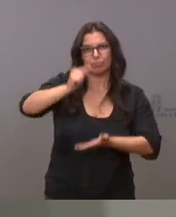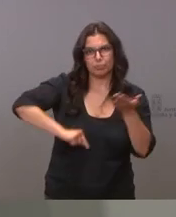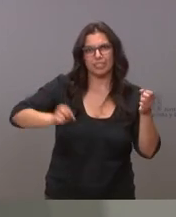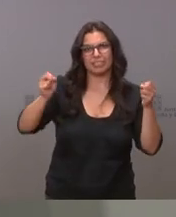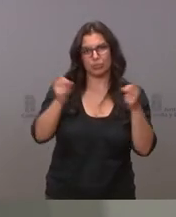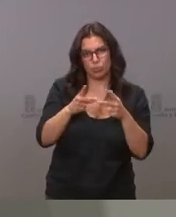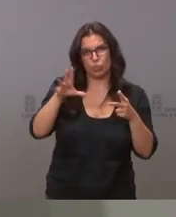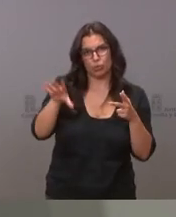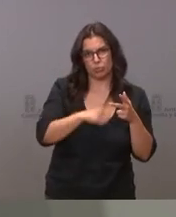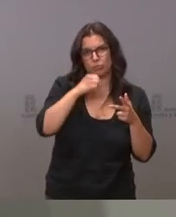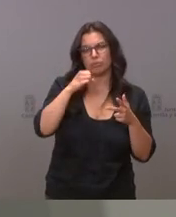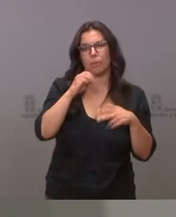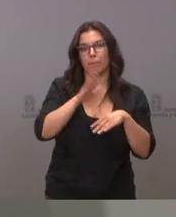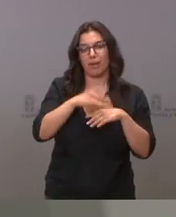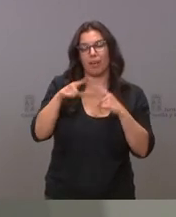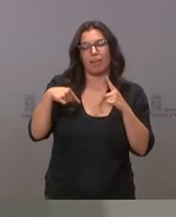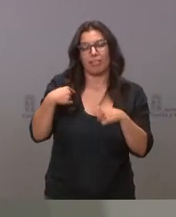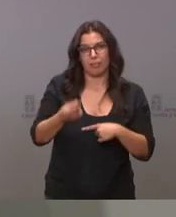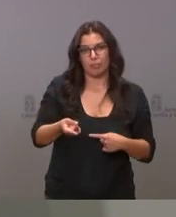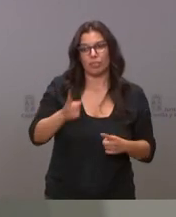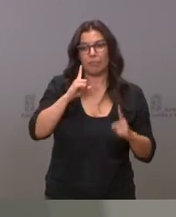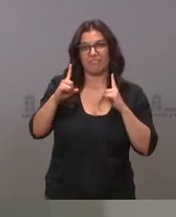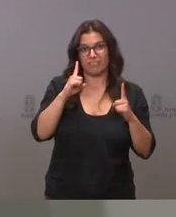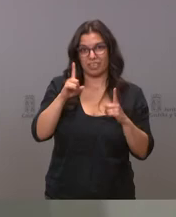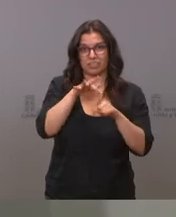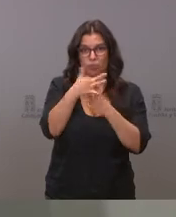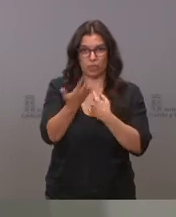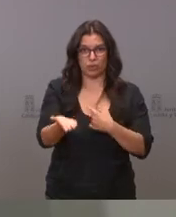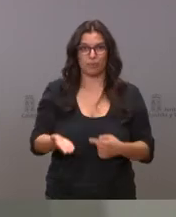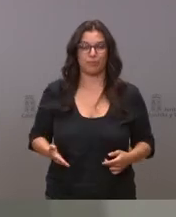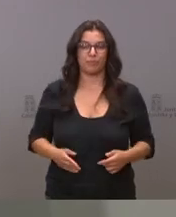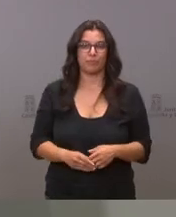con los seguros agrarios para prever estas circunstancias